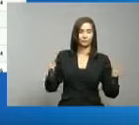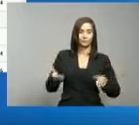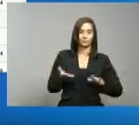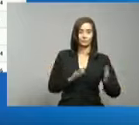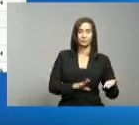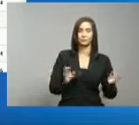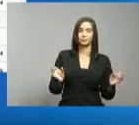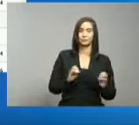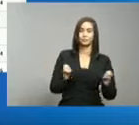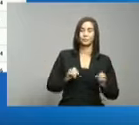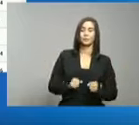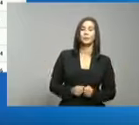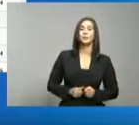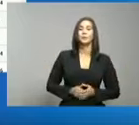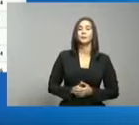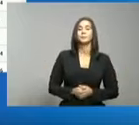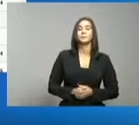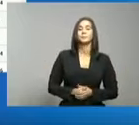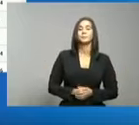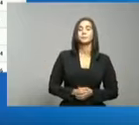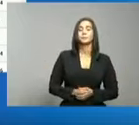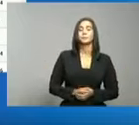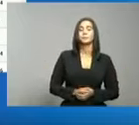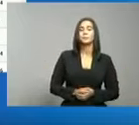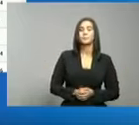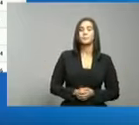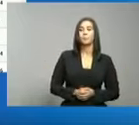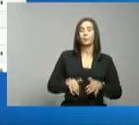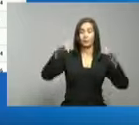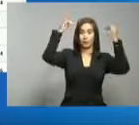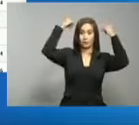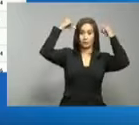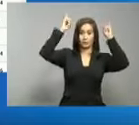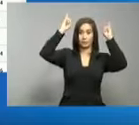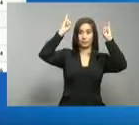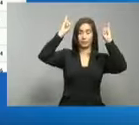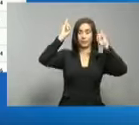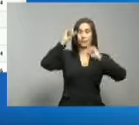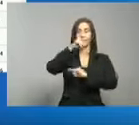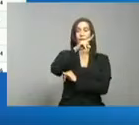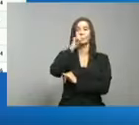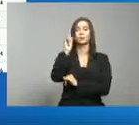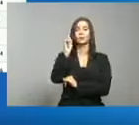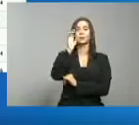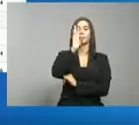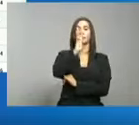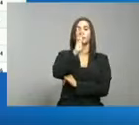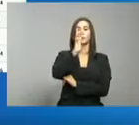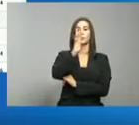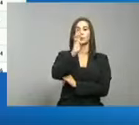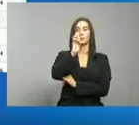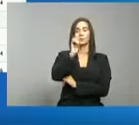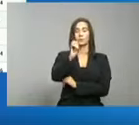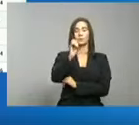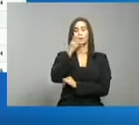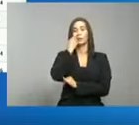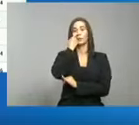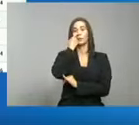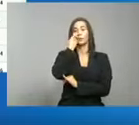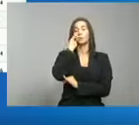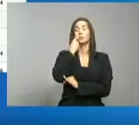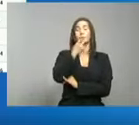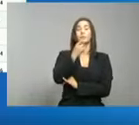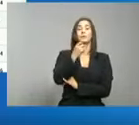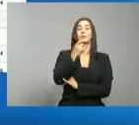cero fallecimientos. El Ceibo, 160 pruebas realizadas,